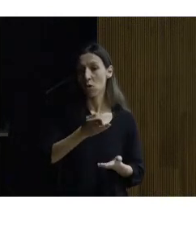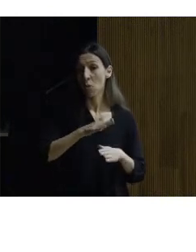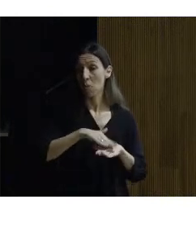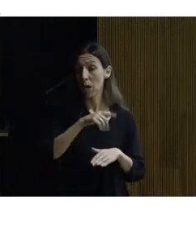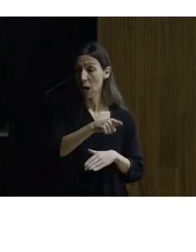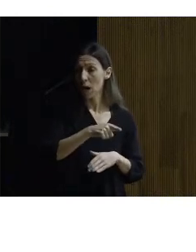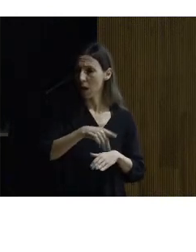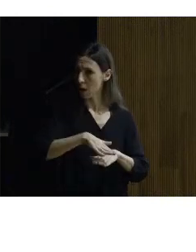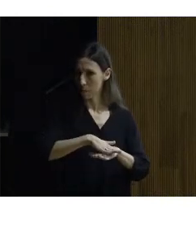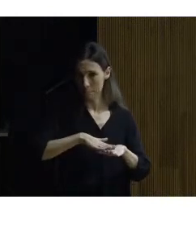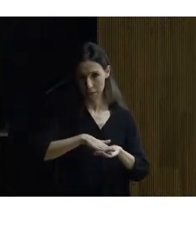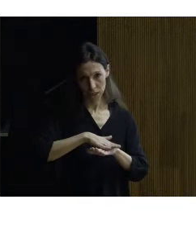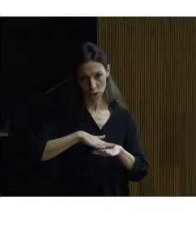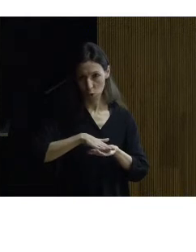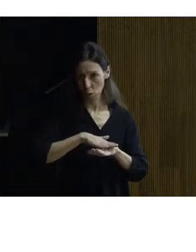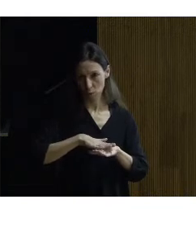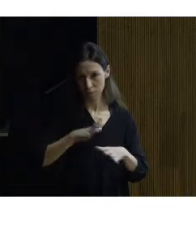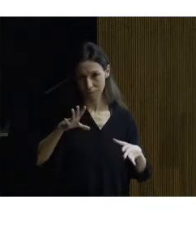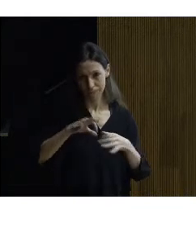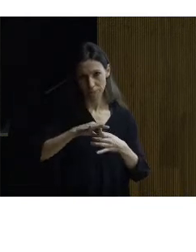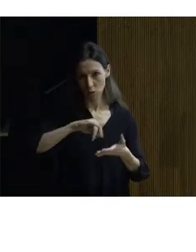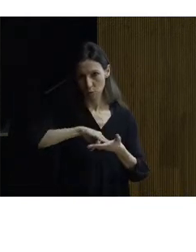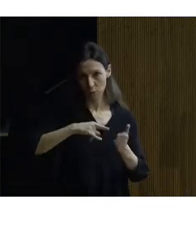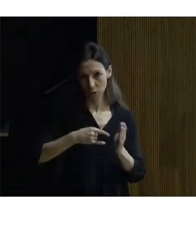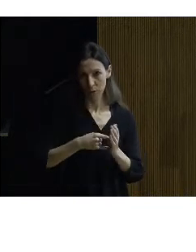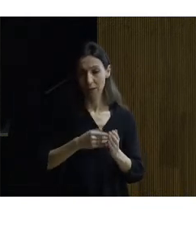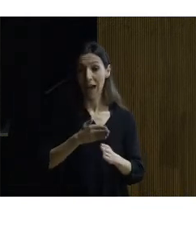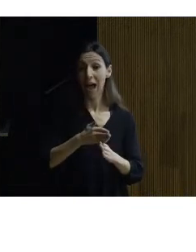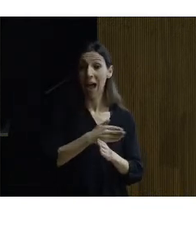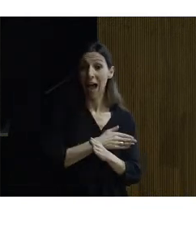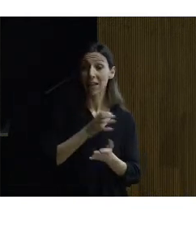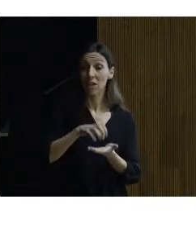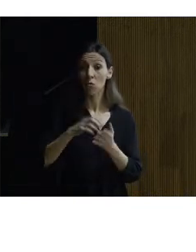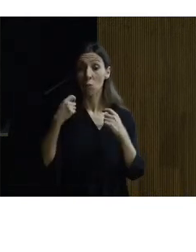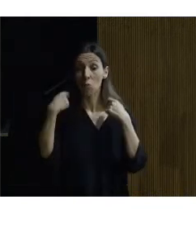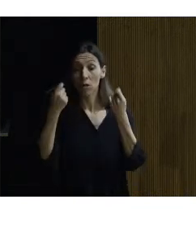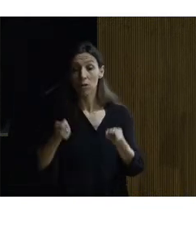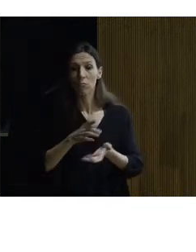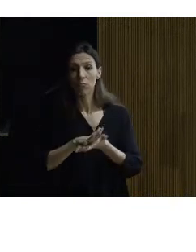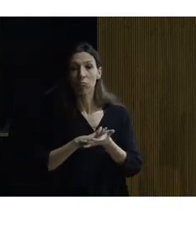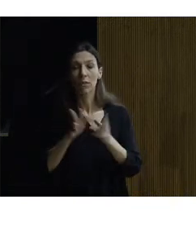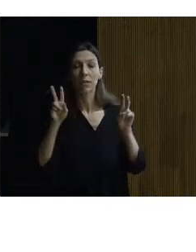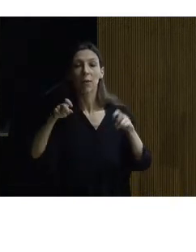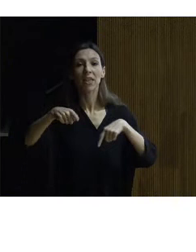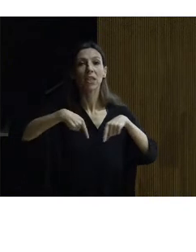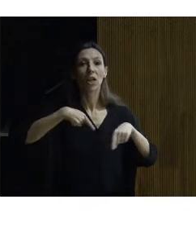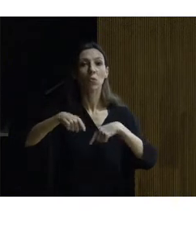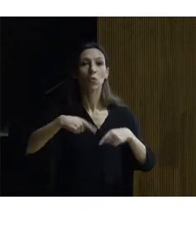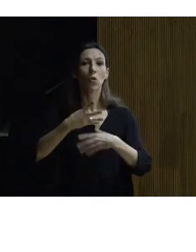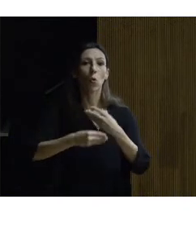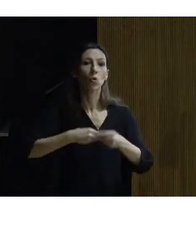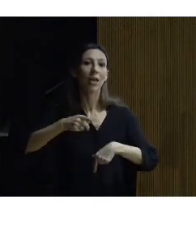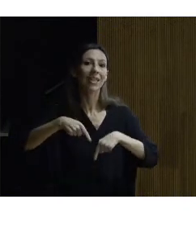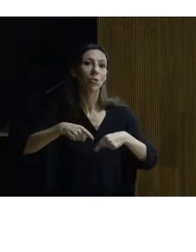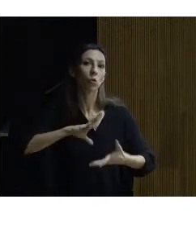fundamental en su proyecto de vida antes de llegar a Yuste vamos a ver la cuestión del transporte utilizó un transporte